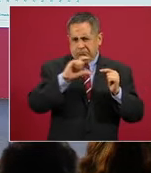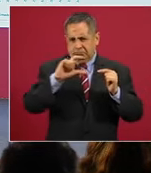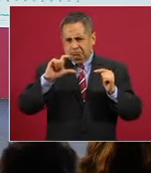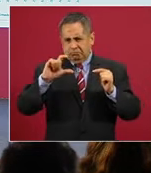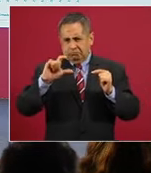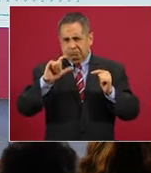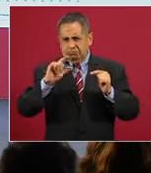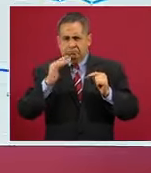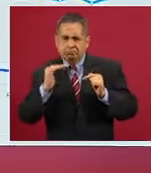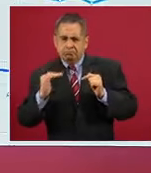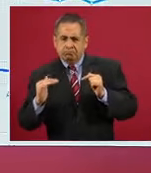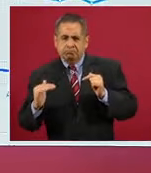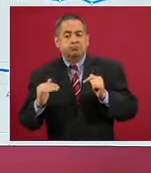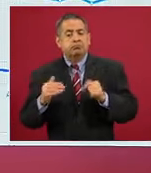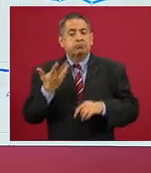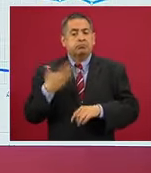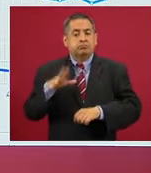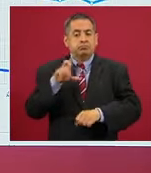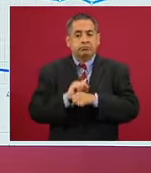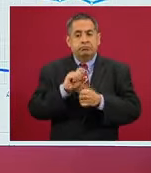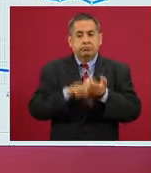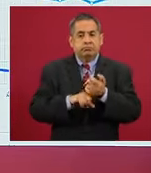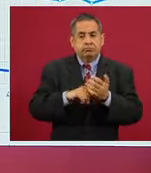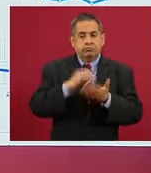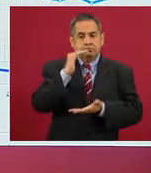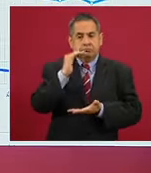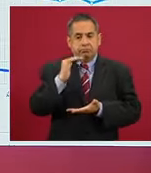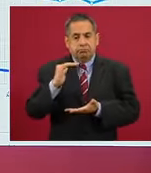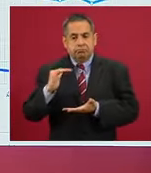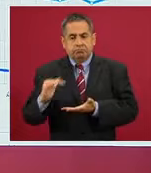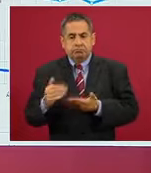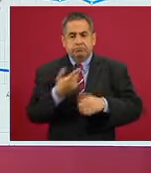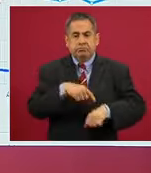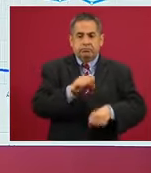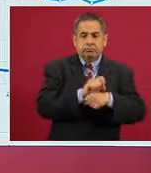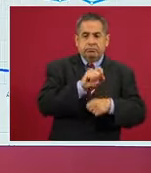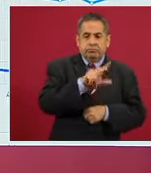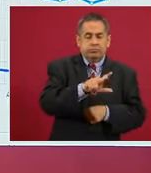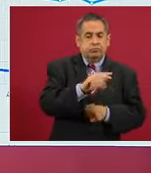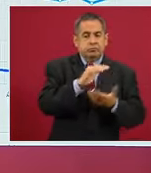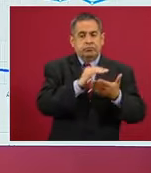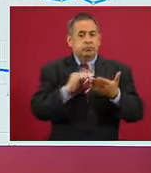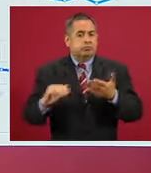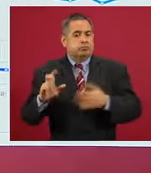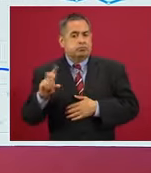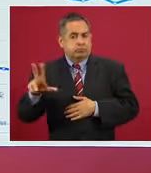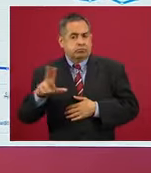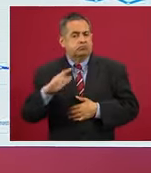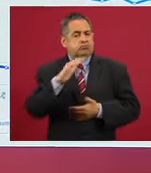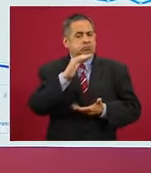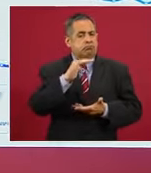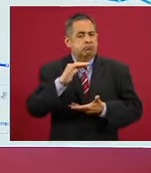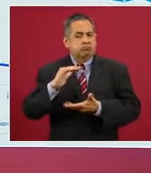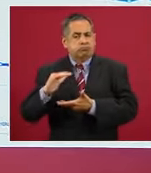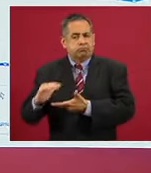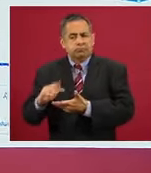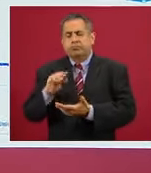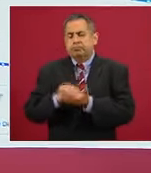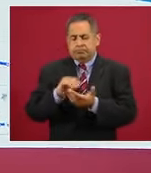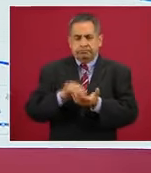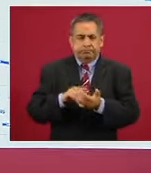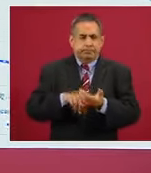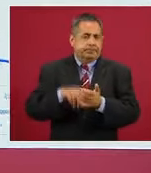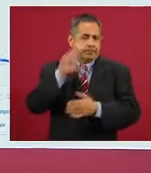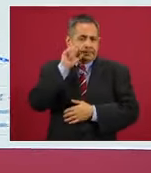más de 10 semanas de descenso progresivo desde la semana 28 hasta la semana 38. Todavía está en color naranja